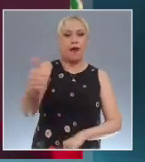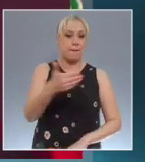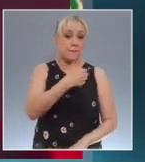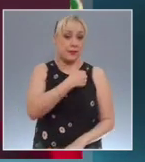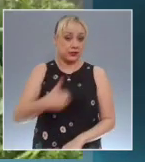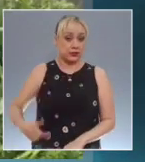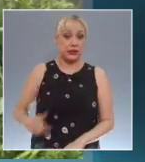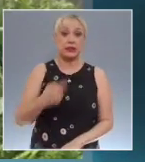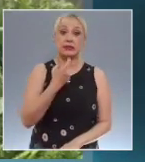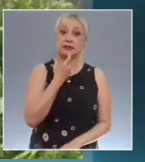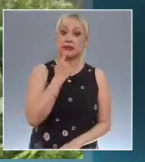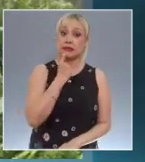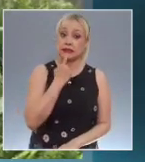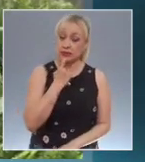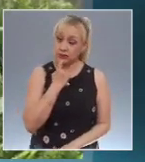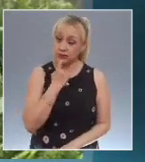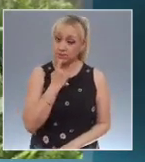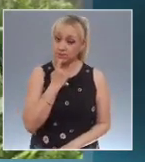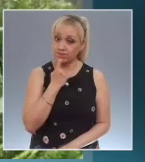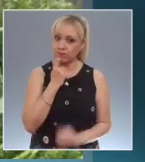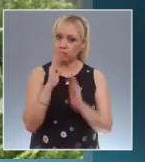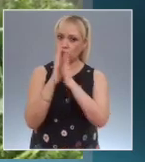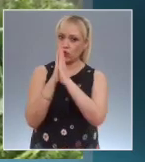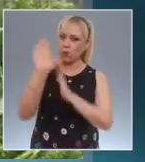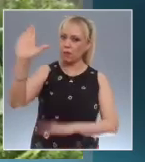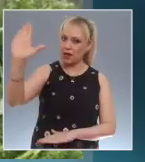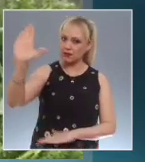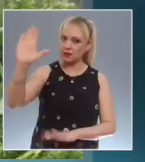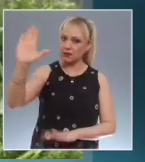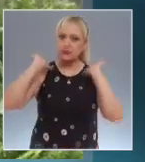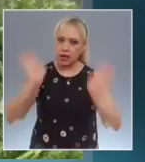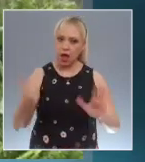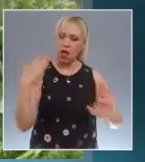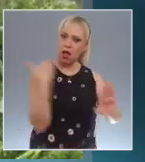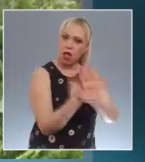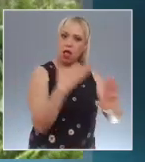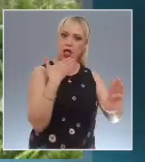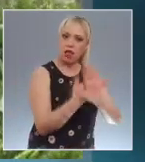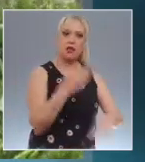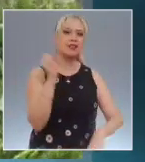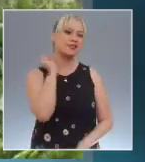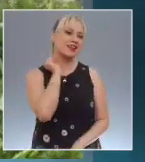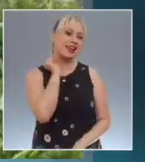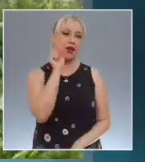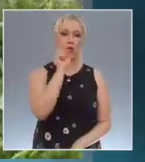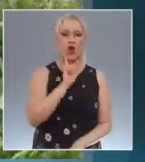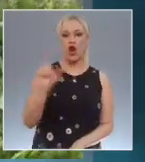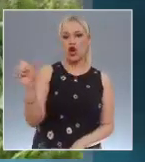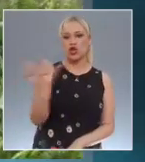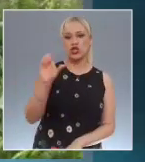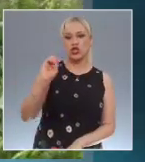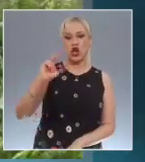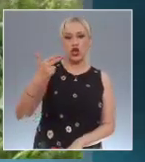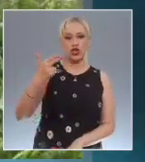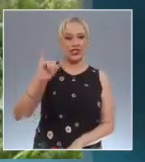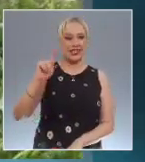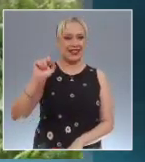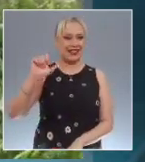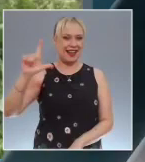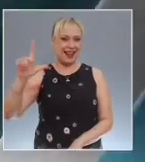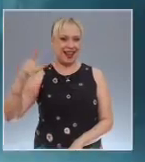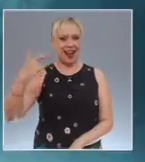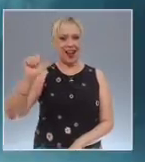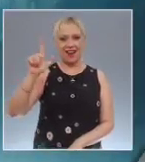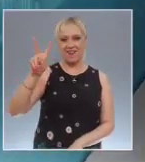detener los ataques y expresiones de odio contra la senadora Xochitl Galvez. Esto como respuesta a un amparo promovido por la